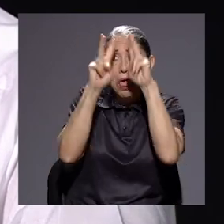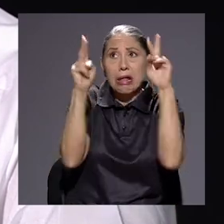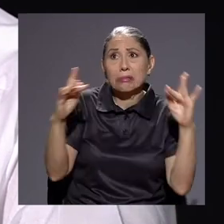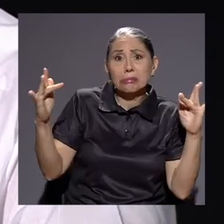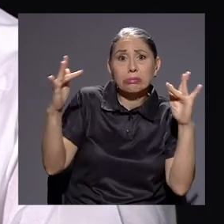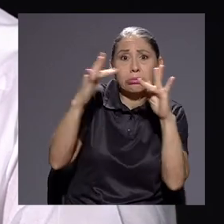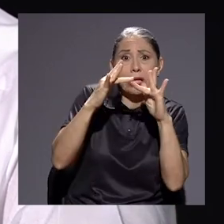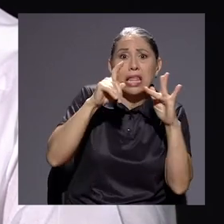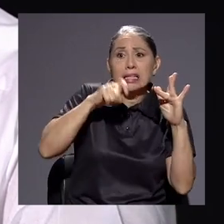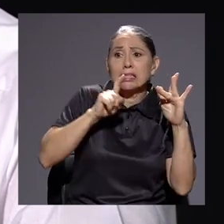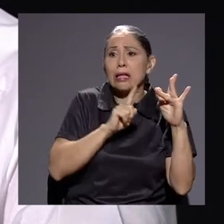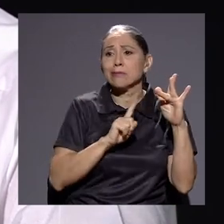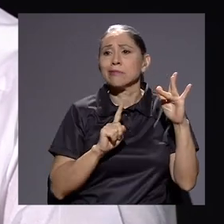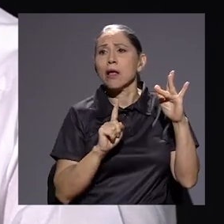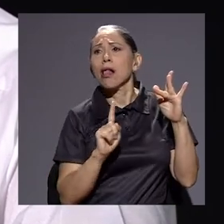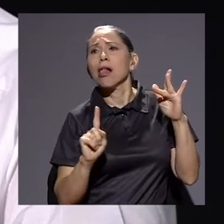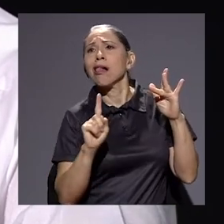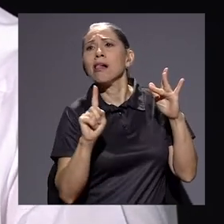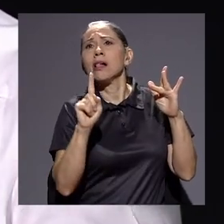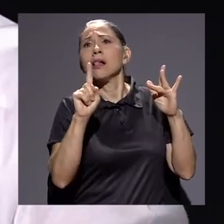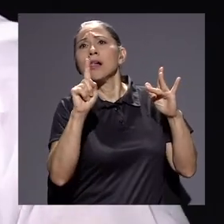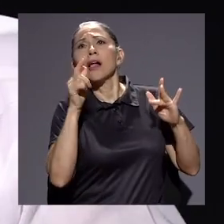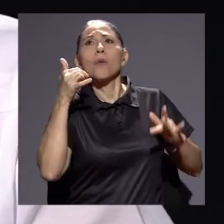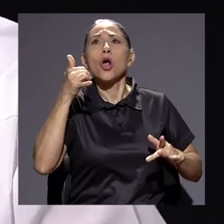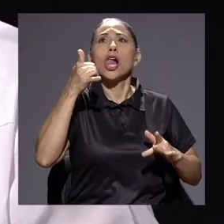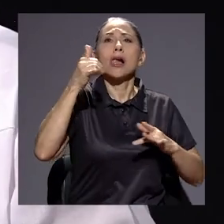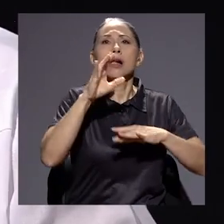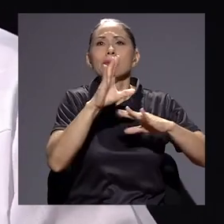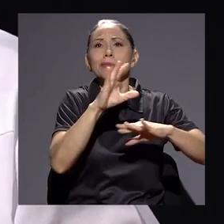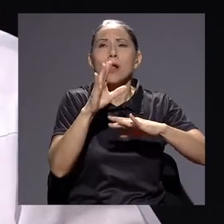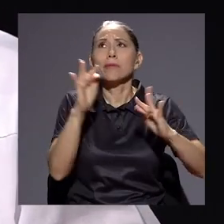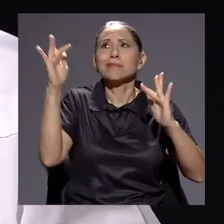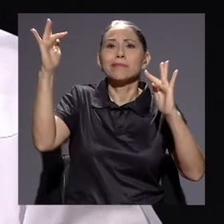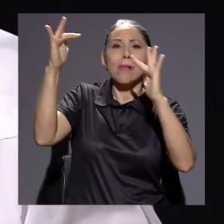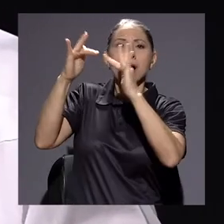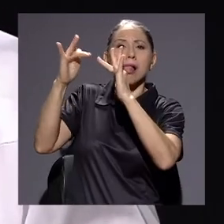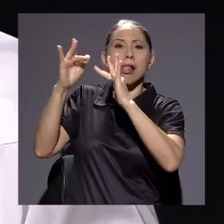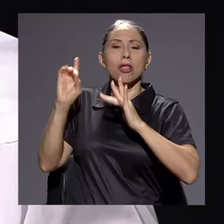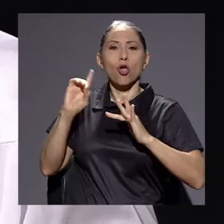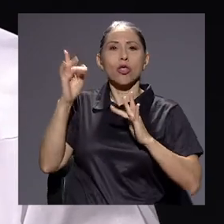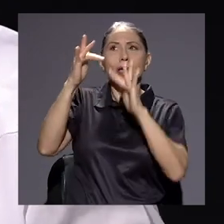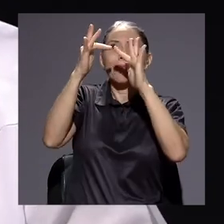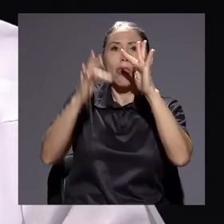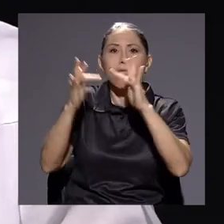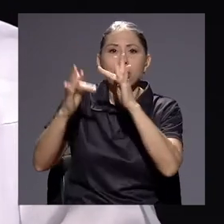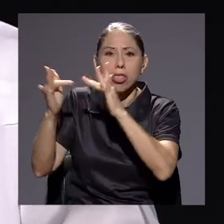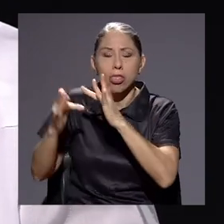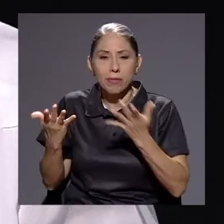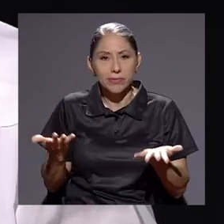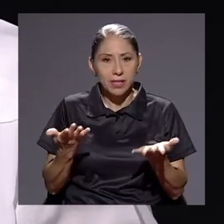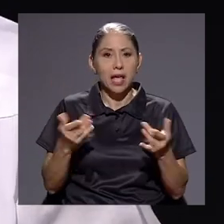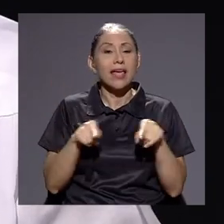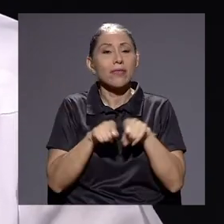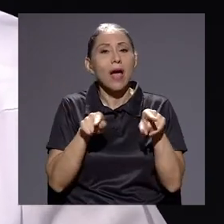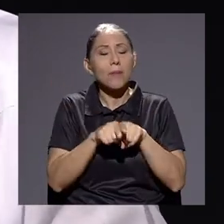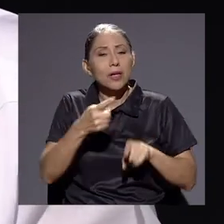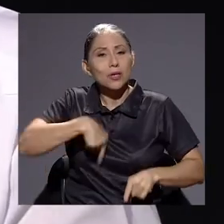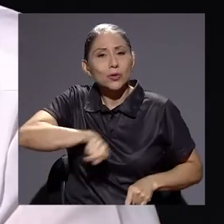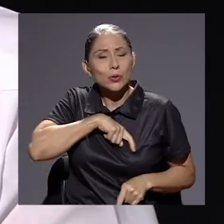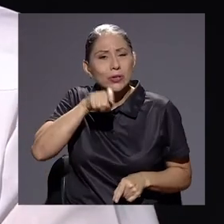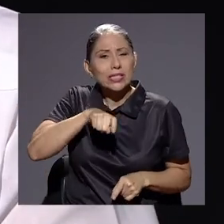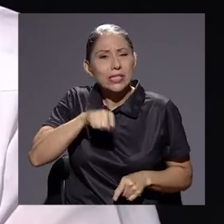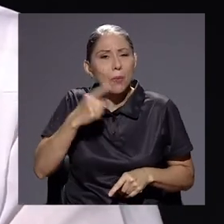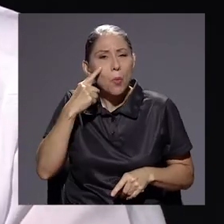cerro para poder tener señal en un punto determinado. Y la otra parte que se requiere es también ver cómo